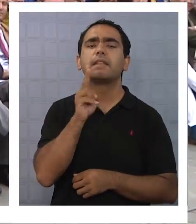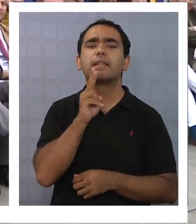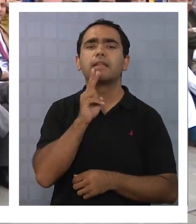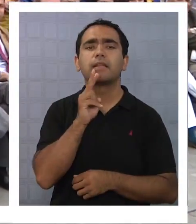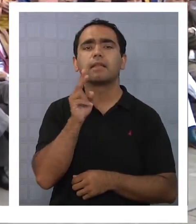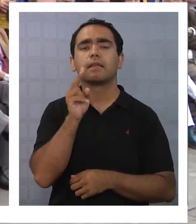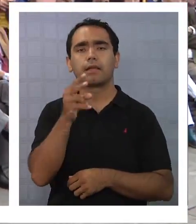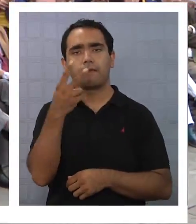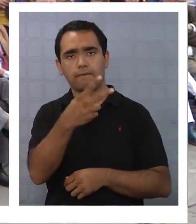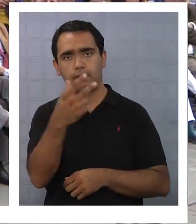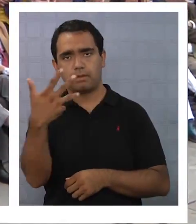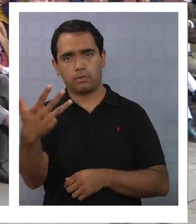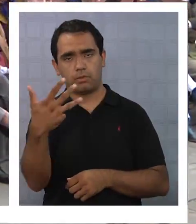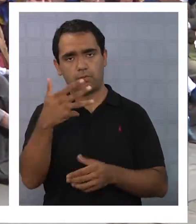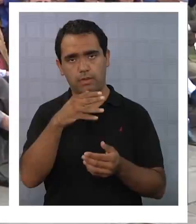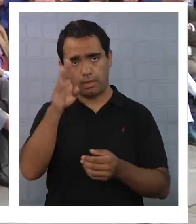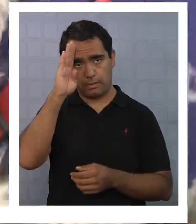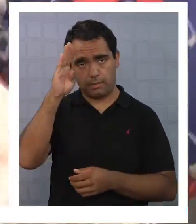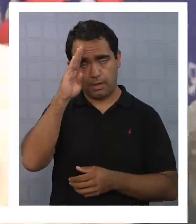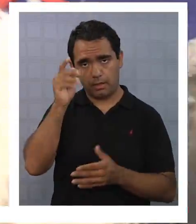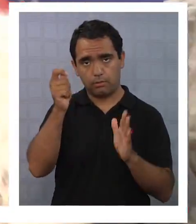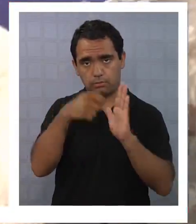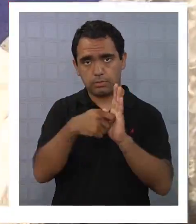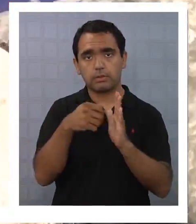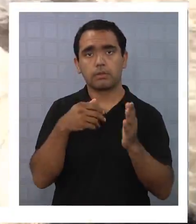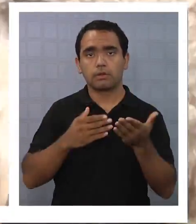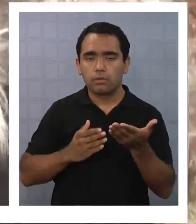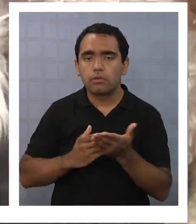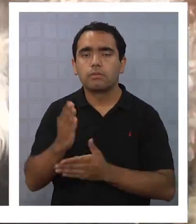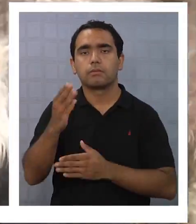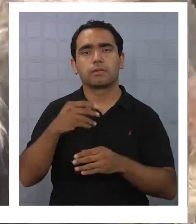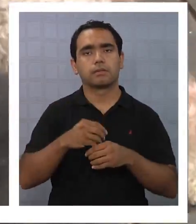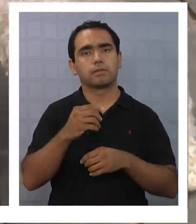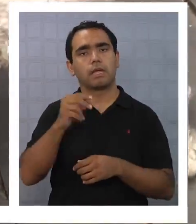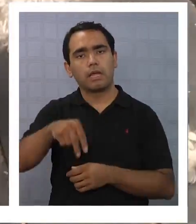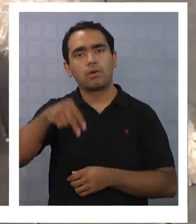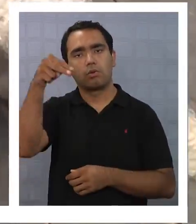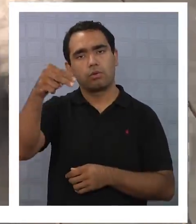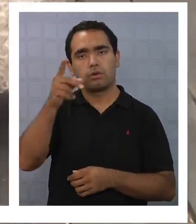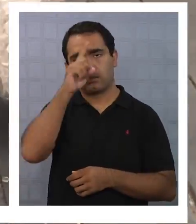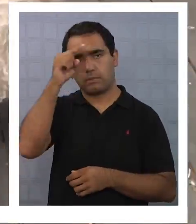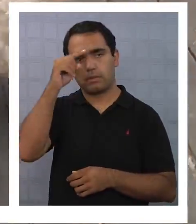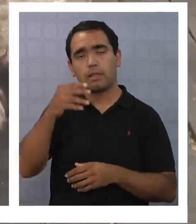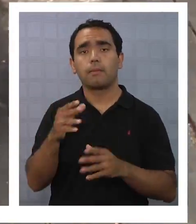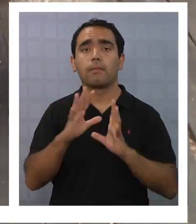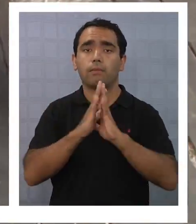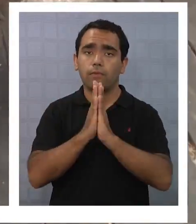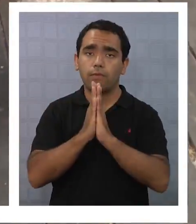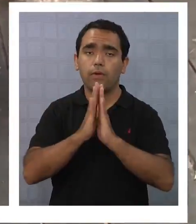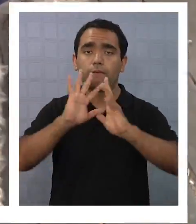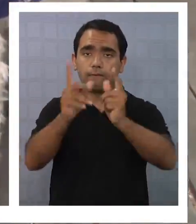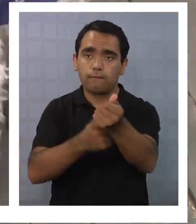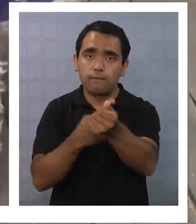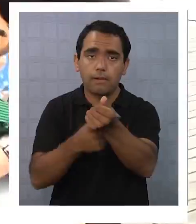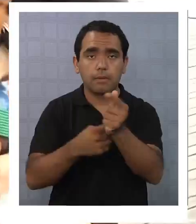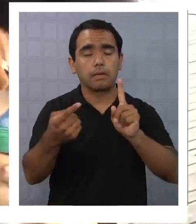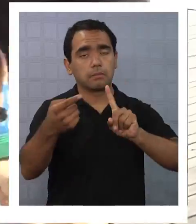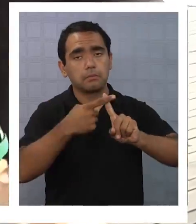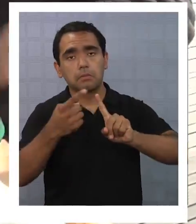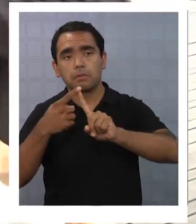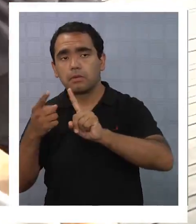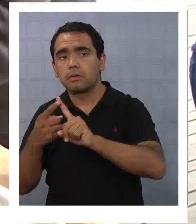mayo iniciará esta campaña masiva gratuita en el sector norte hospital. El llamado es a las familias a que sean parte de esta